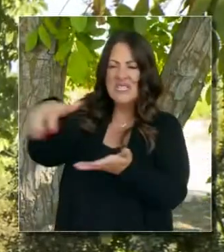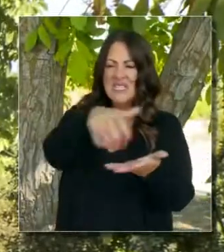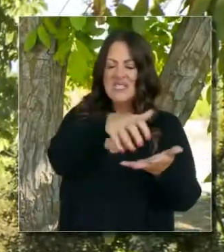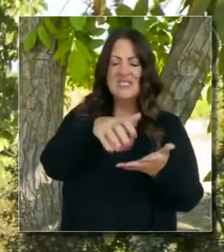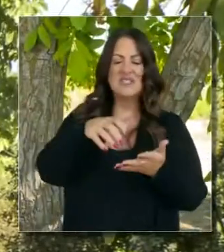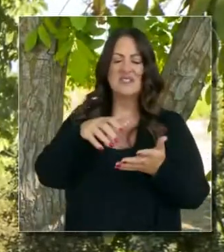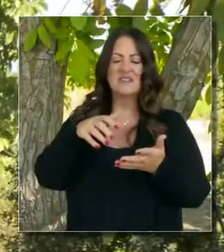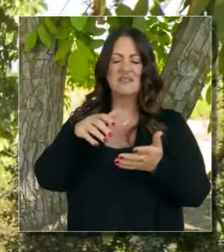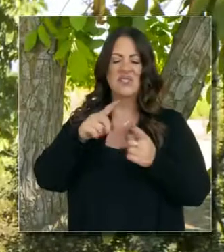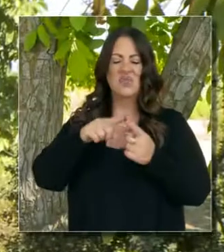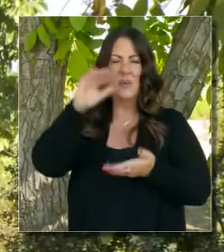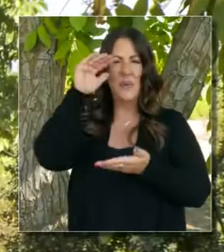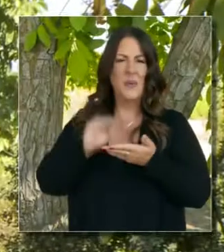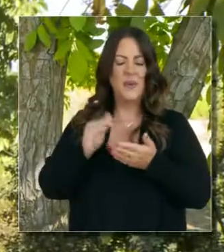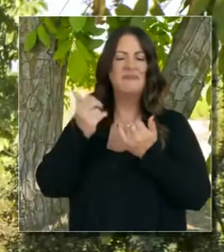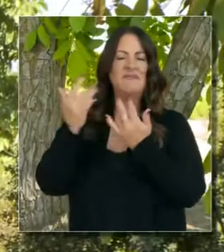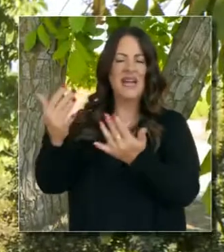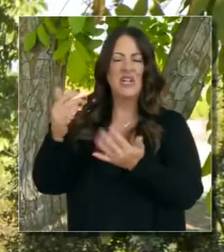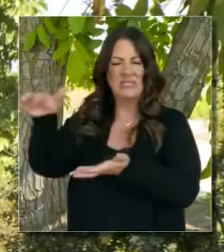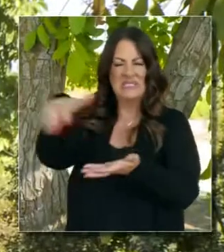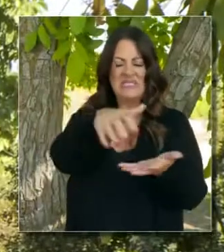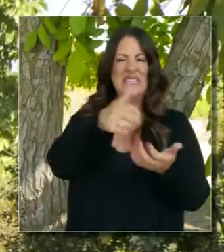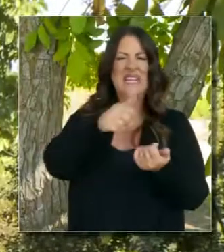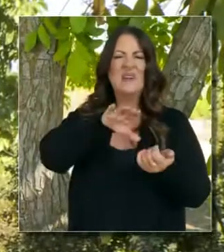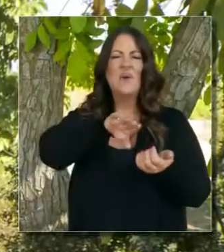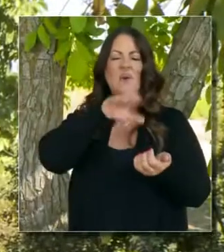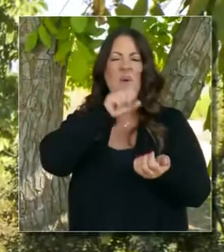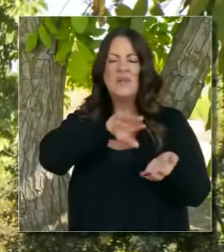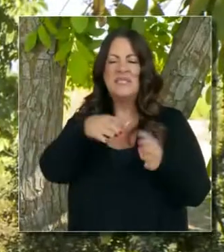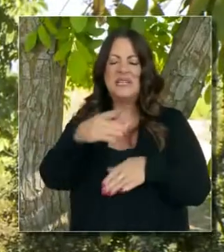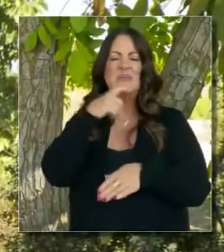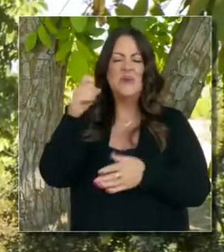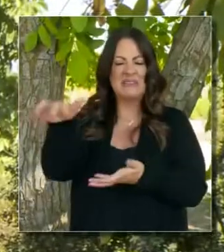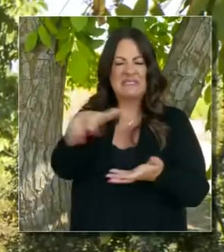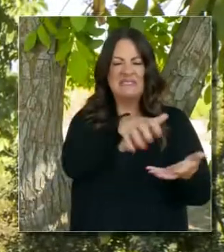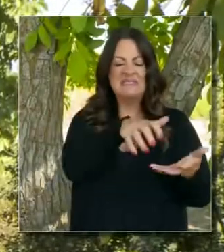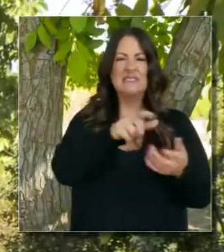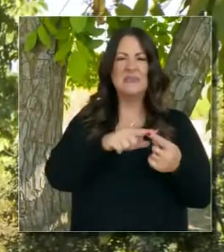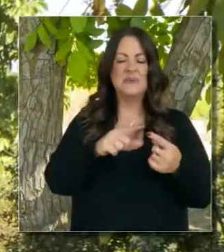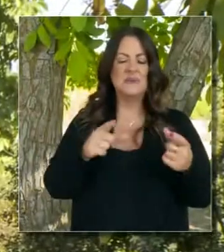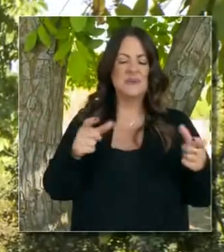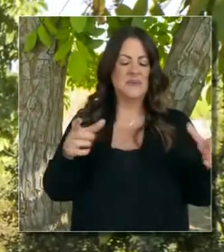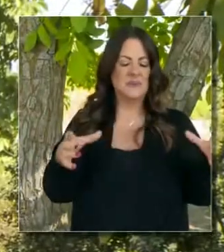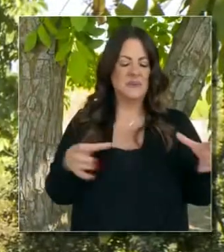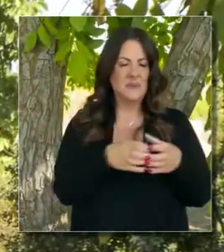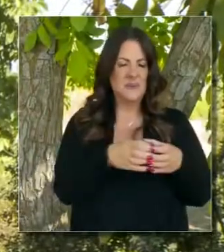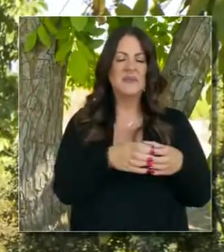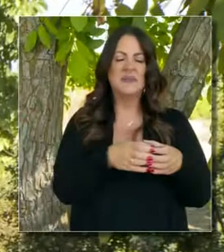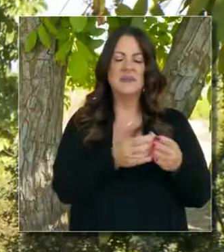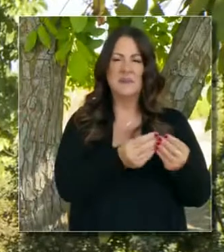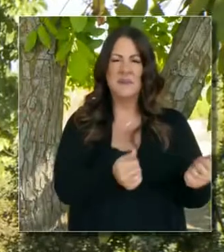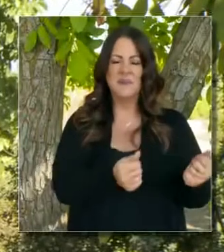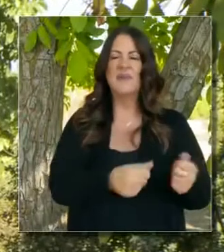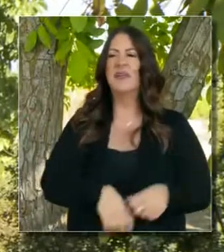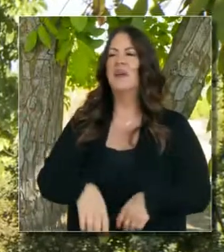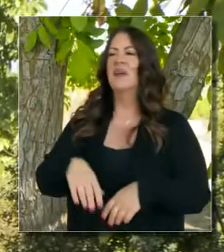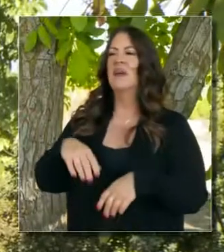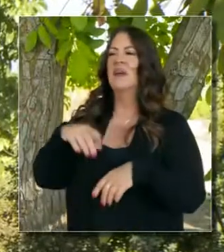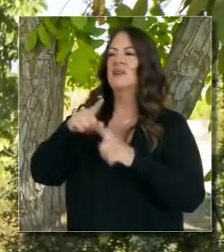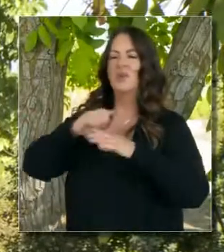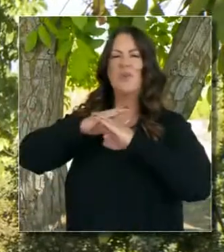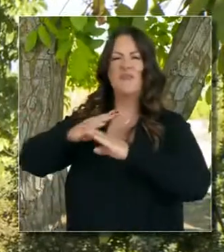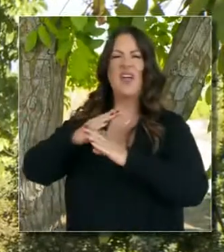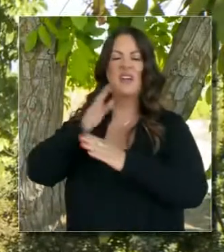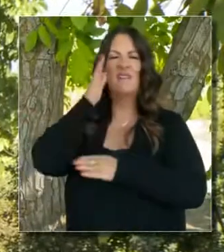quemadas prescritas, tenemos que mejorar la administración de los bosques, mejorar la administración de California